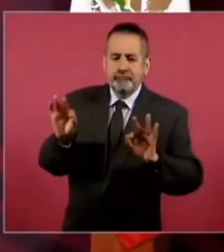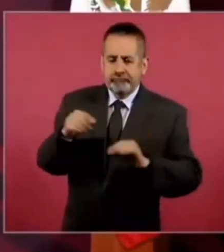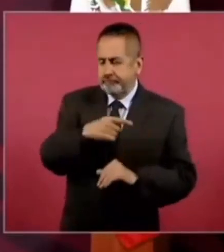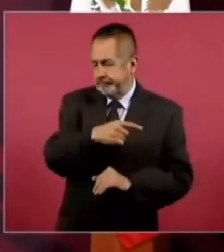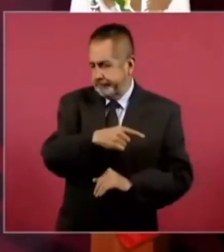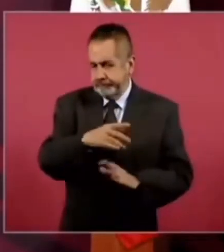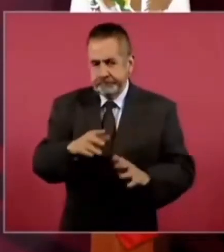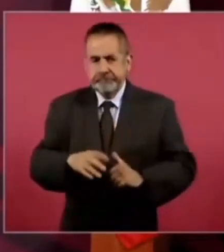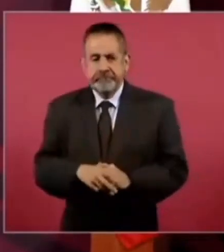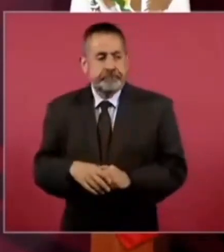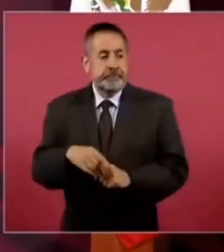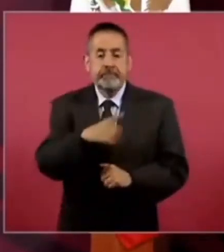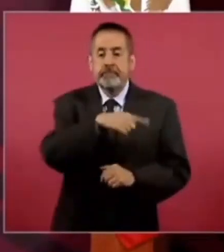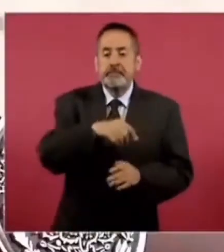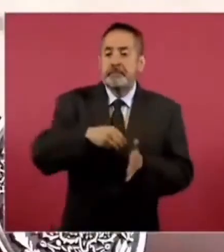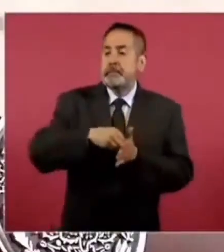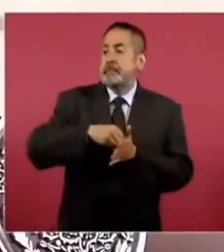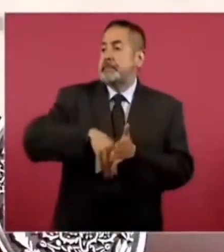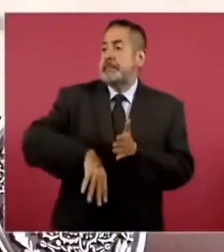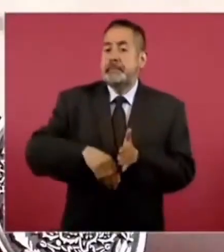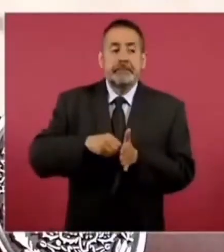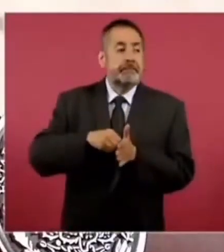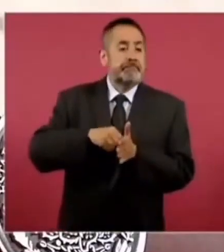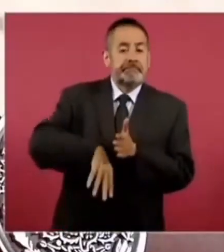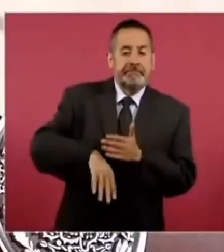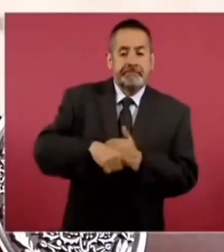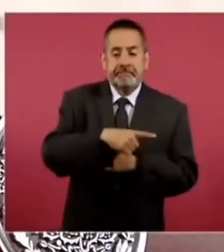Pues se omiten muchas cosas, ¿no?